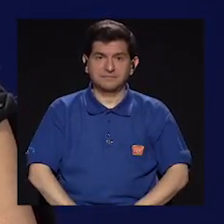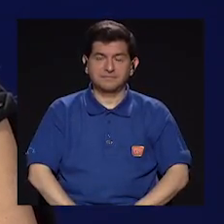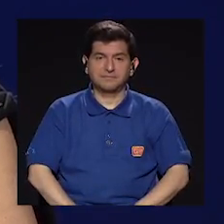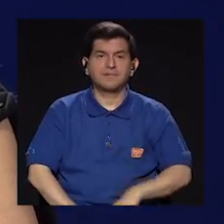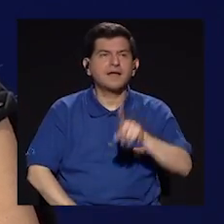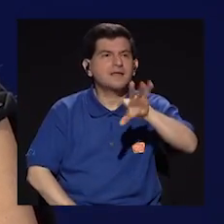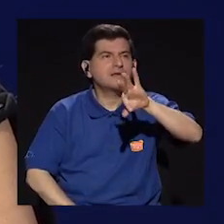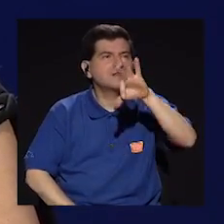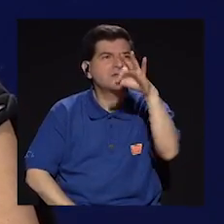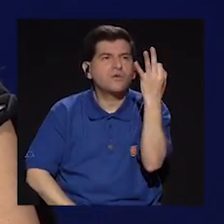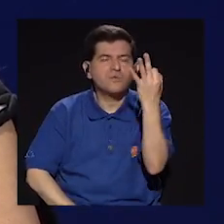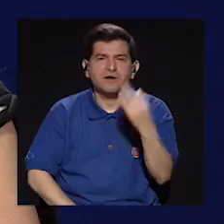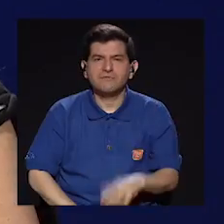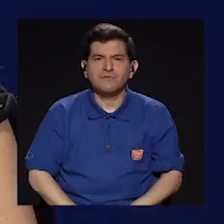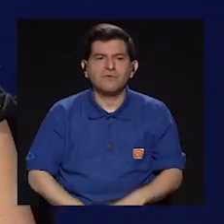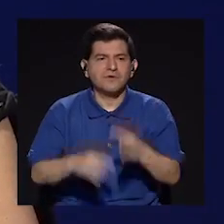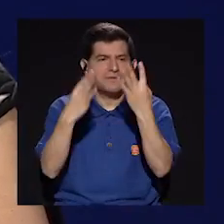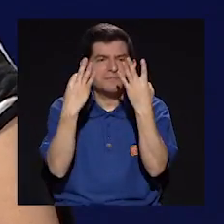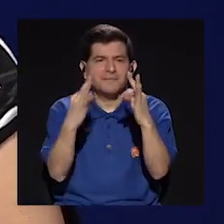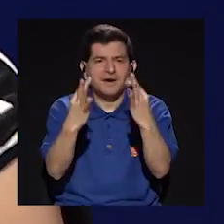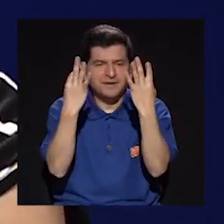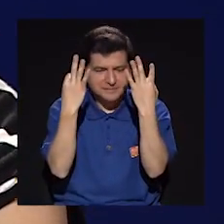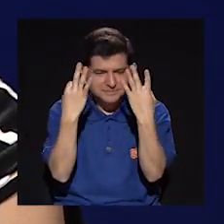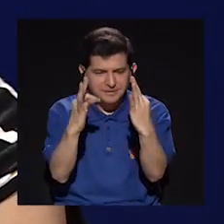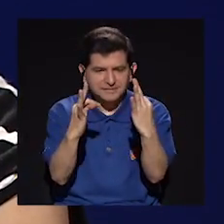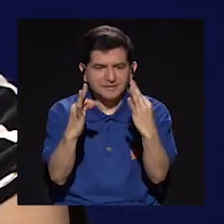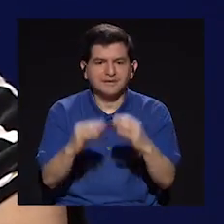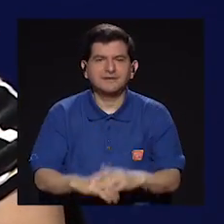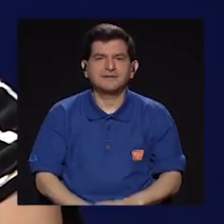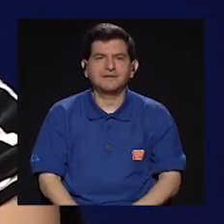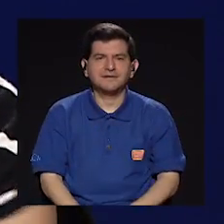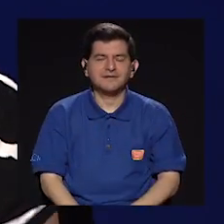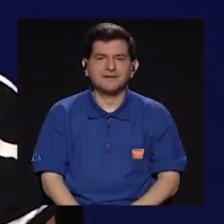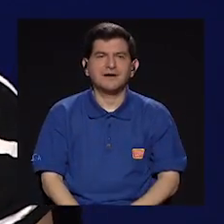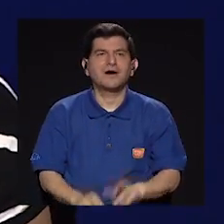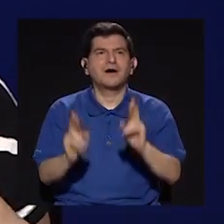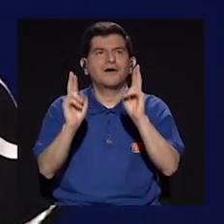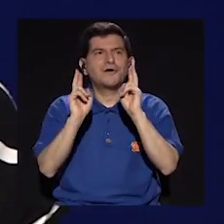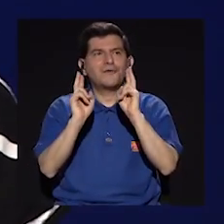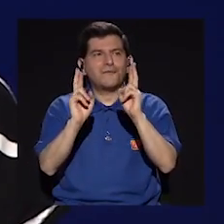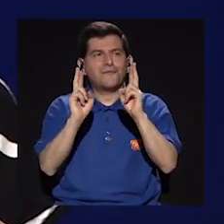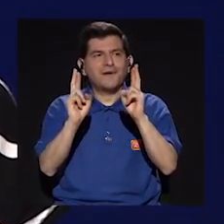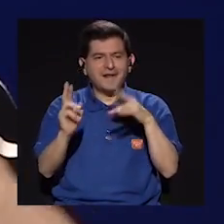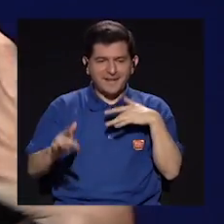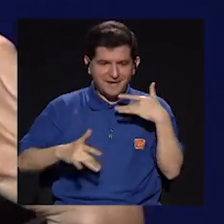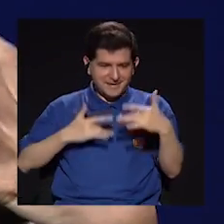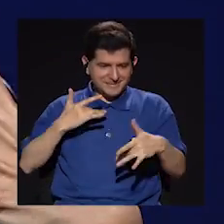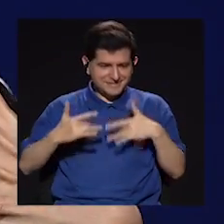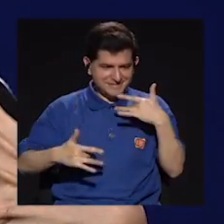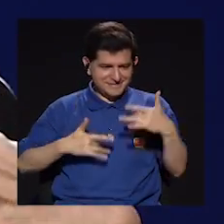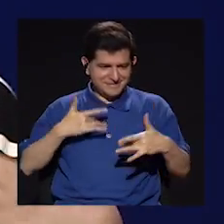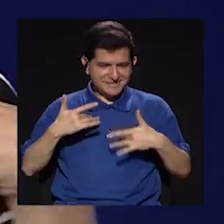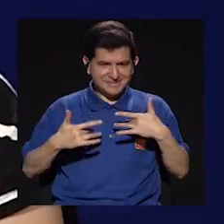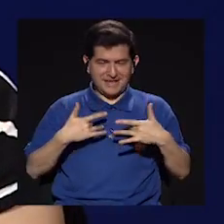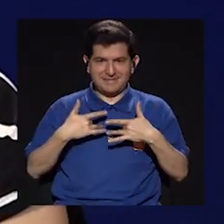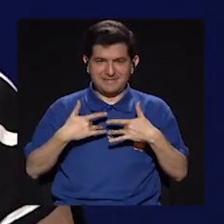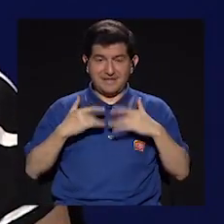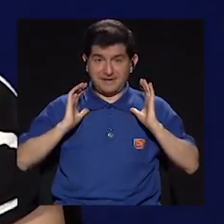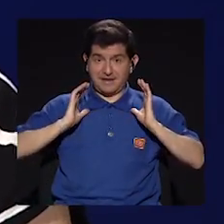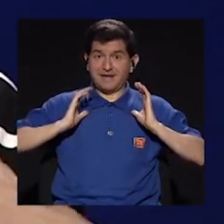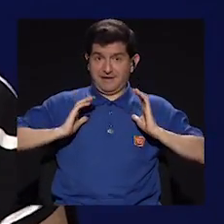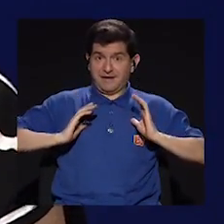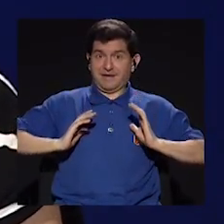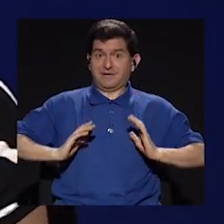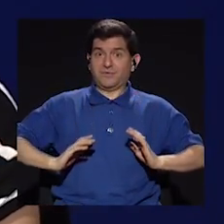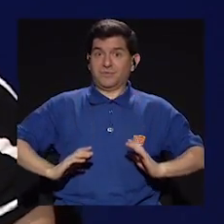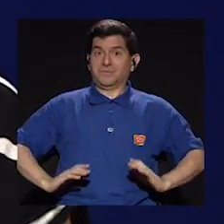Y, y de alguna manera, ponerte en esa, ojalá sentir a